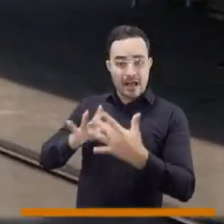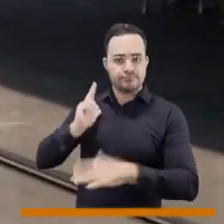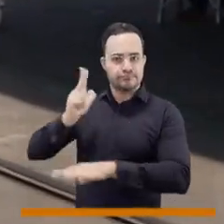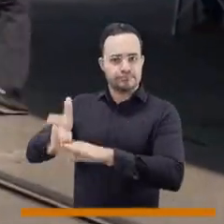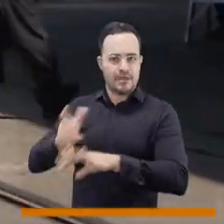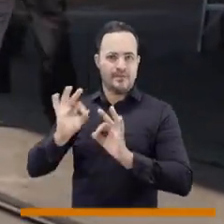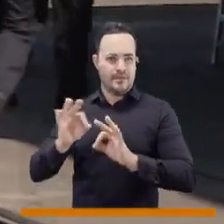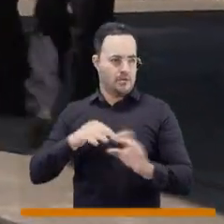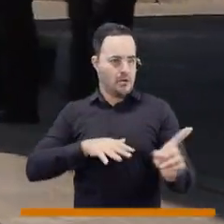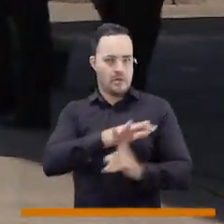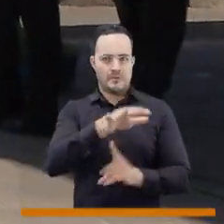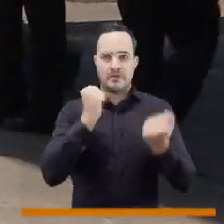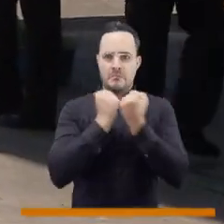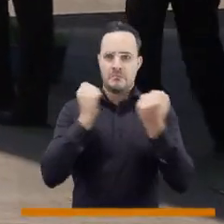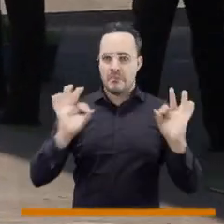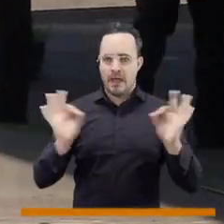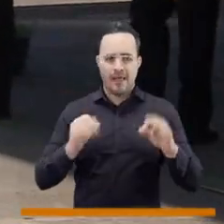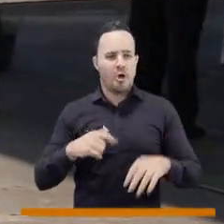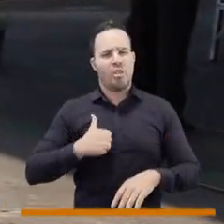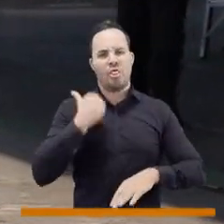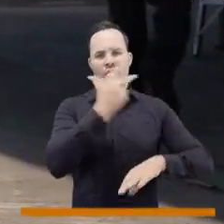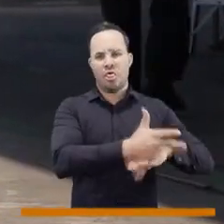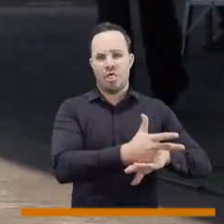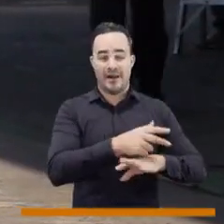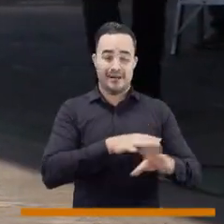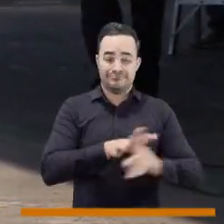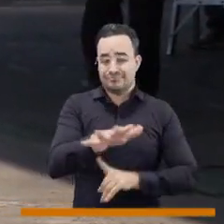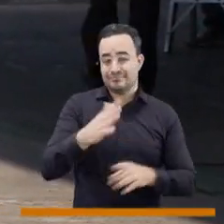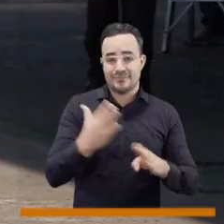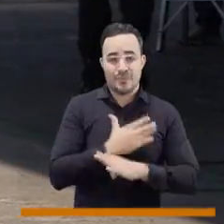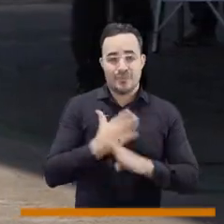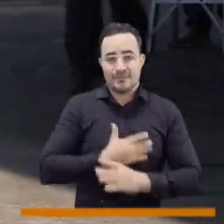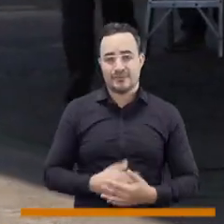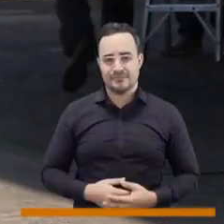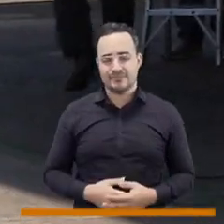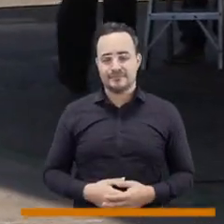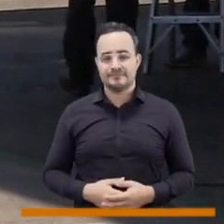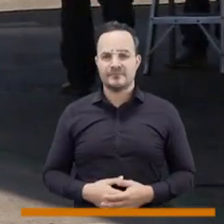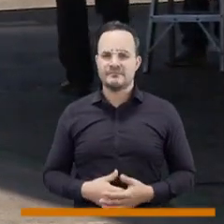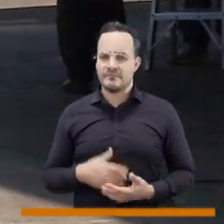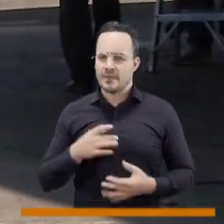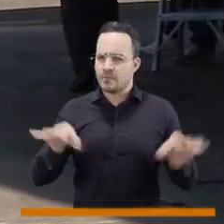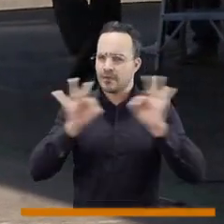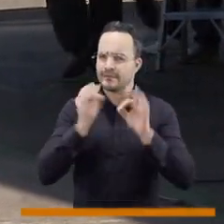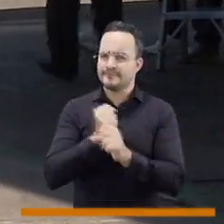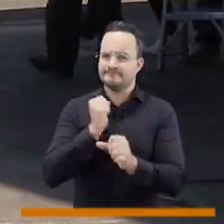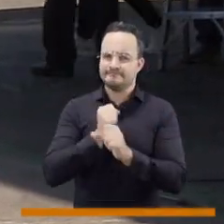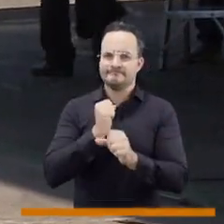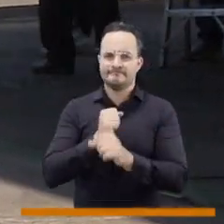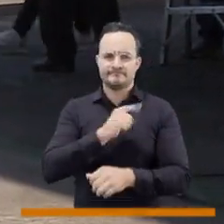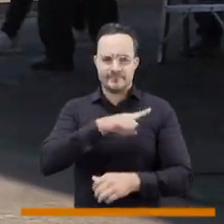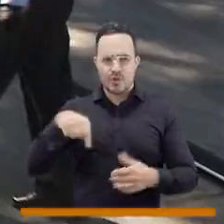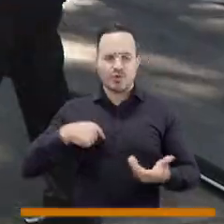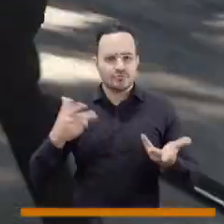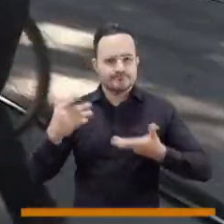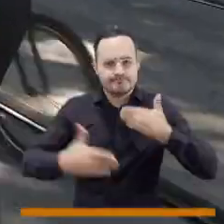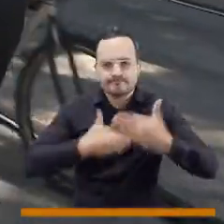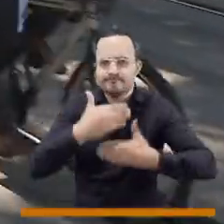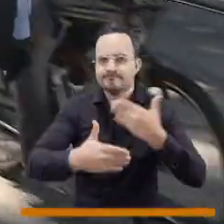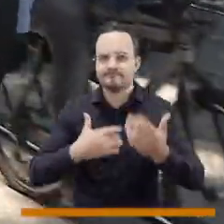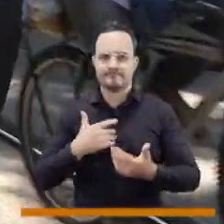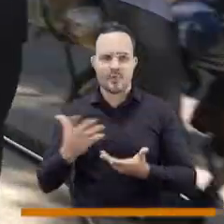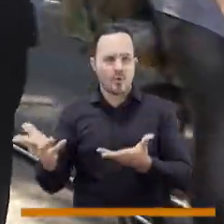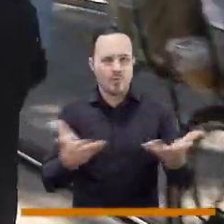obstaculización del flujo vehicular, lo cual pues precisamente nos genera problemas. Hay que trabajar para que